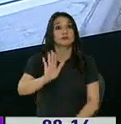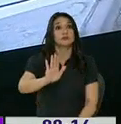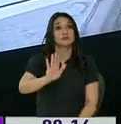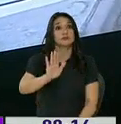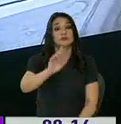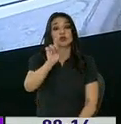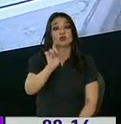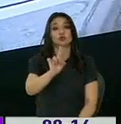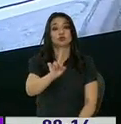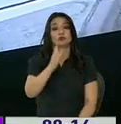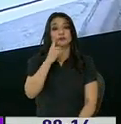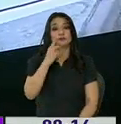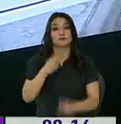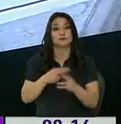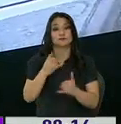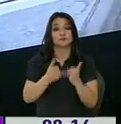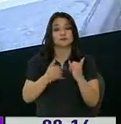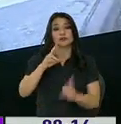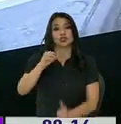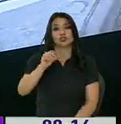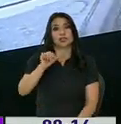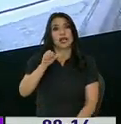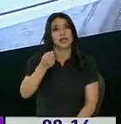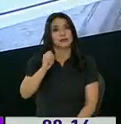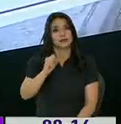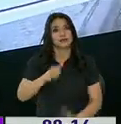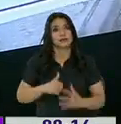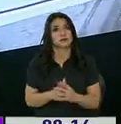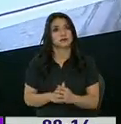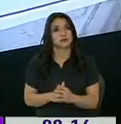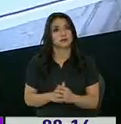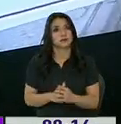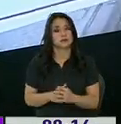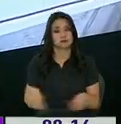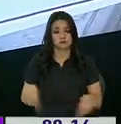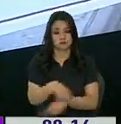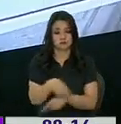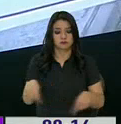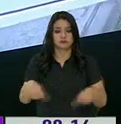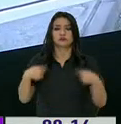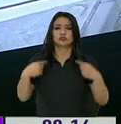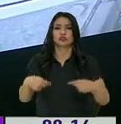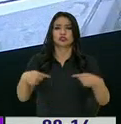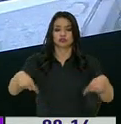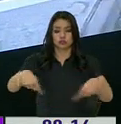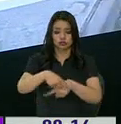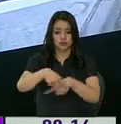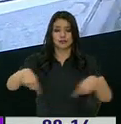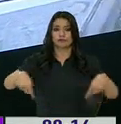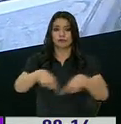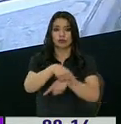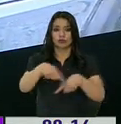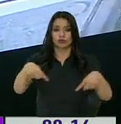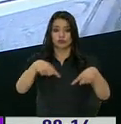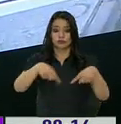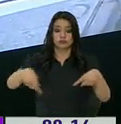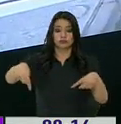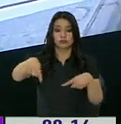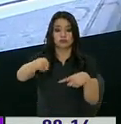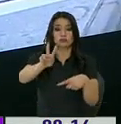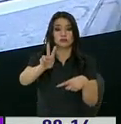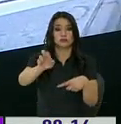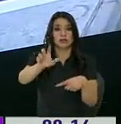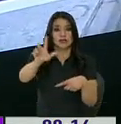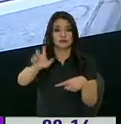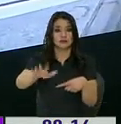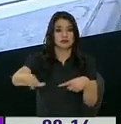consultita al señor Rosales que está ahí, hay el contraflujo que se hace diariamente hacia la autopista del Valle de los